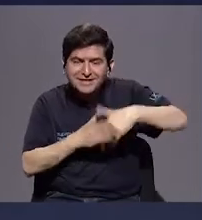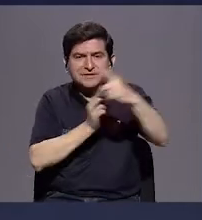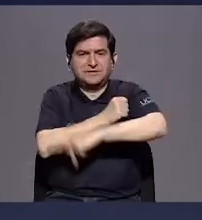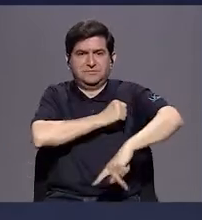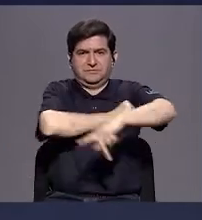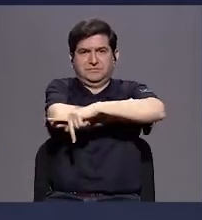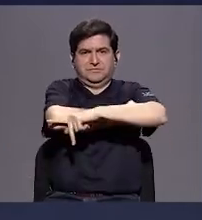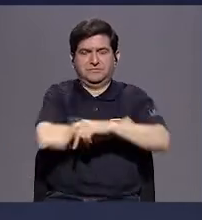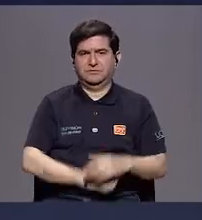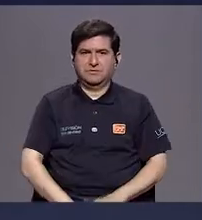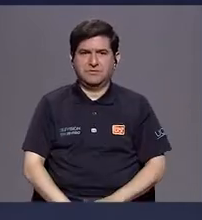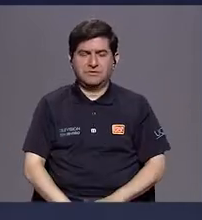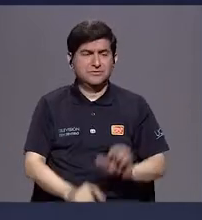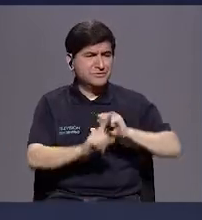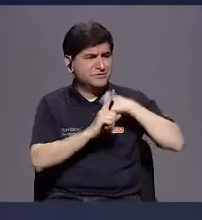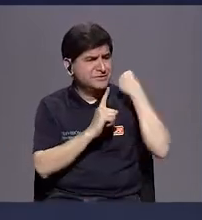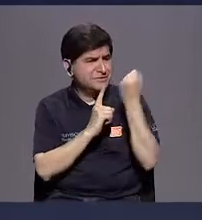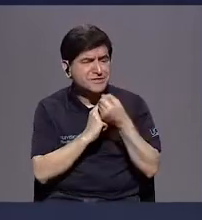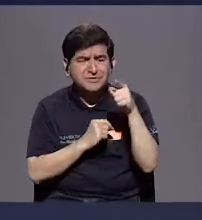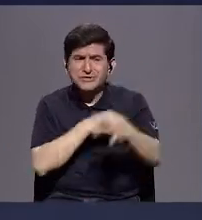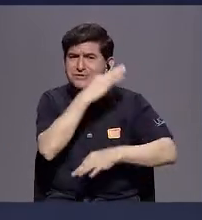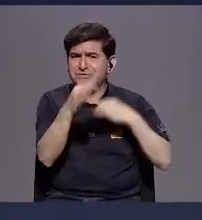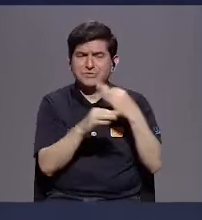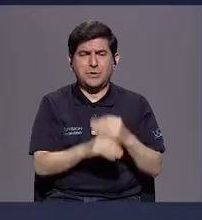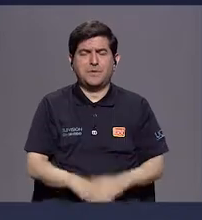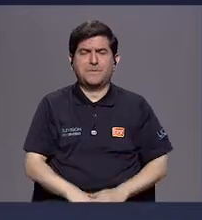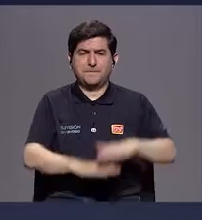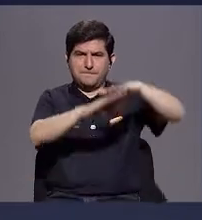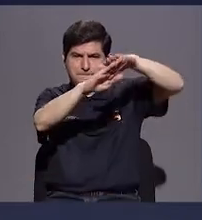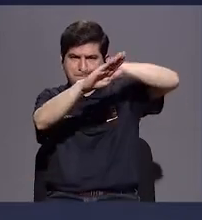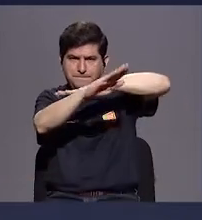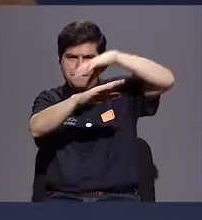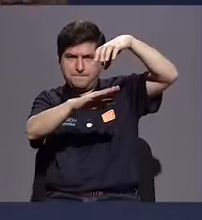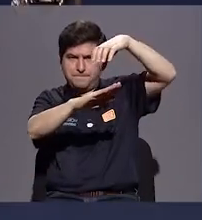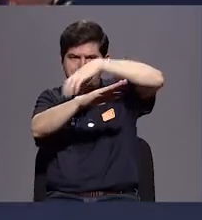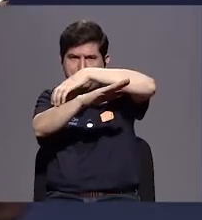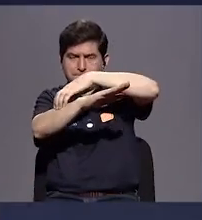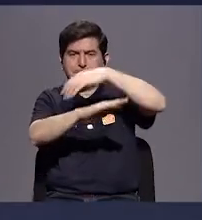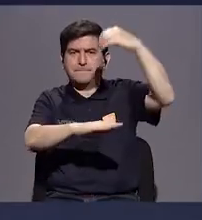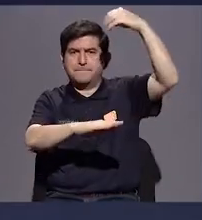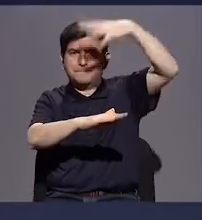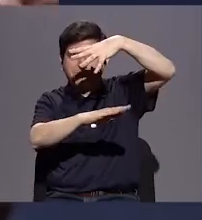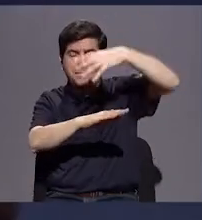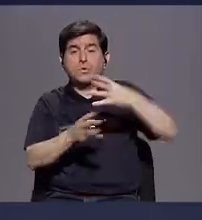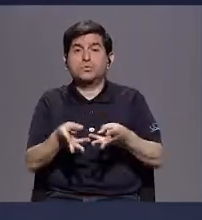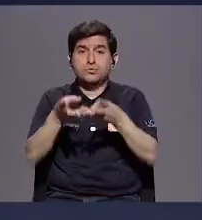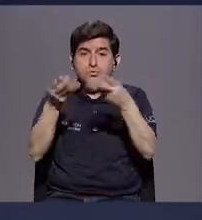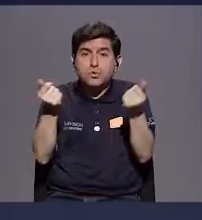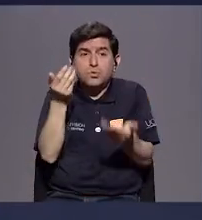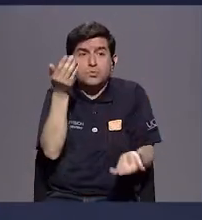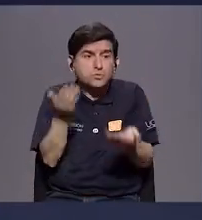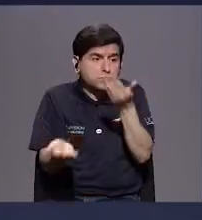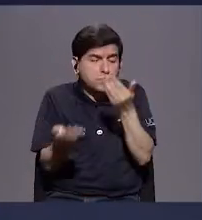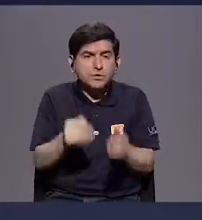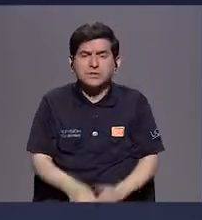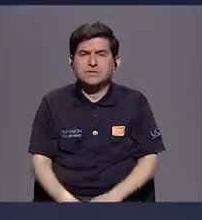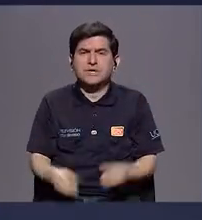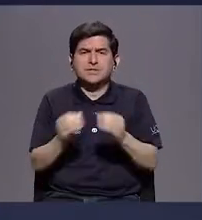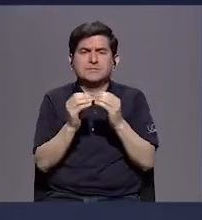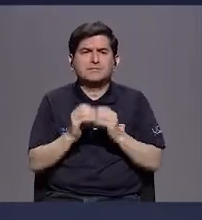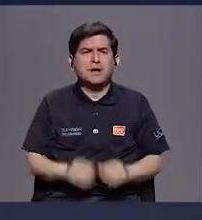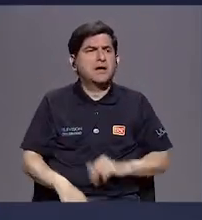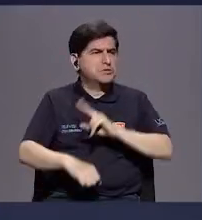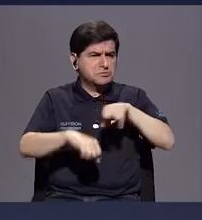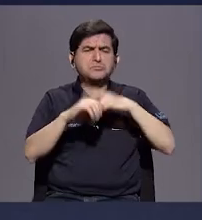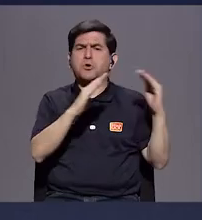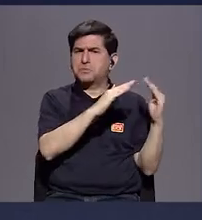país situaciones como estas. Los paneles deberían de estarse viendo, ser soluciones más comunes en